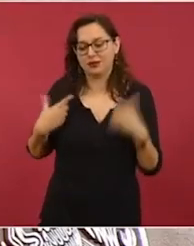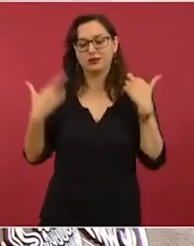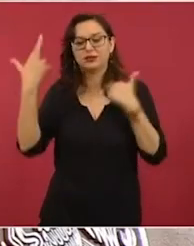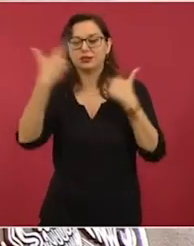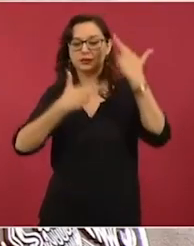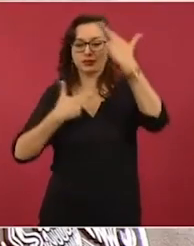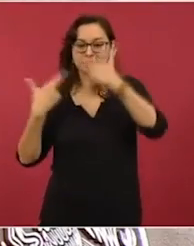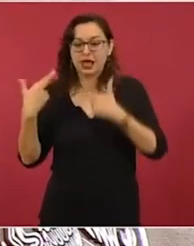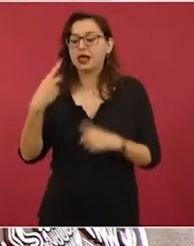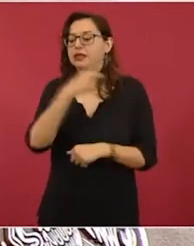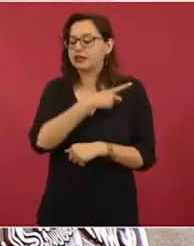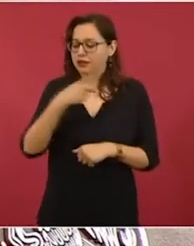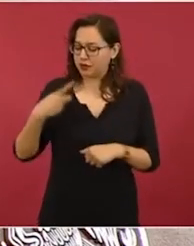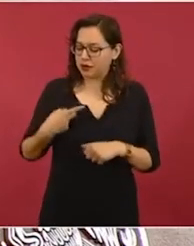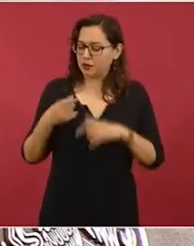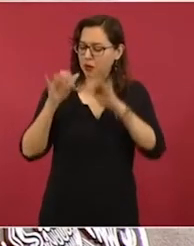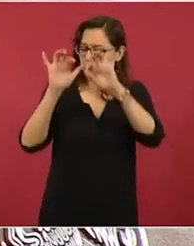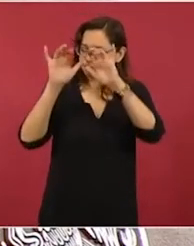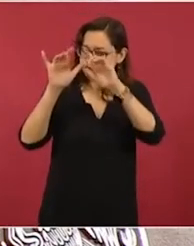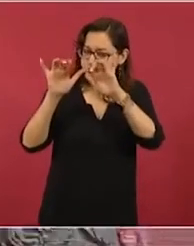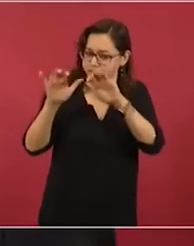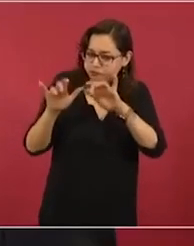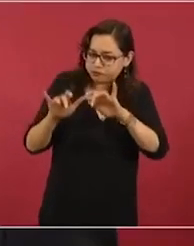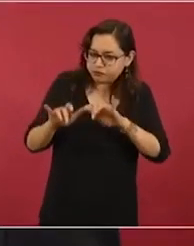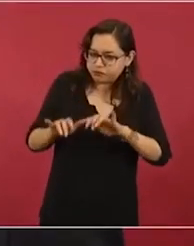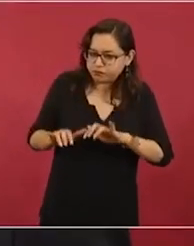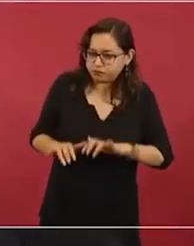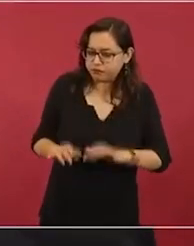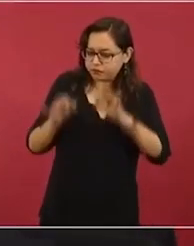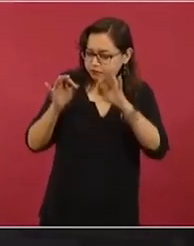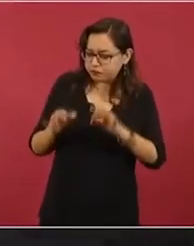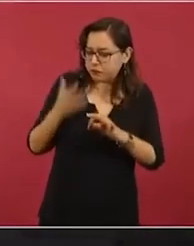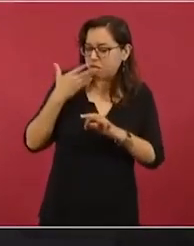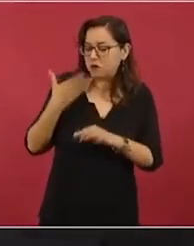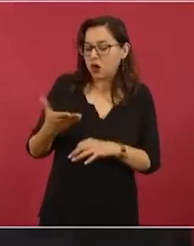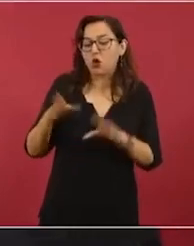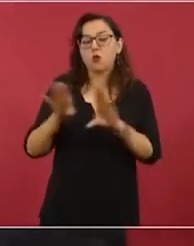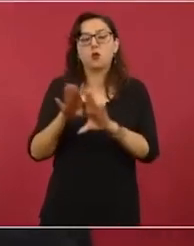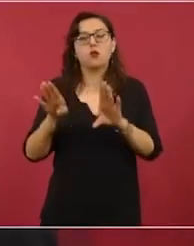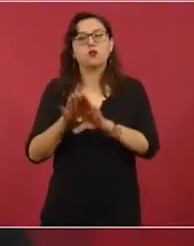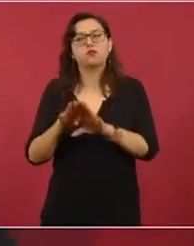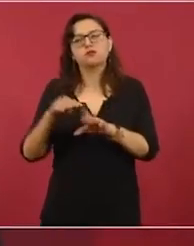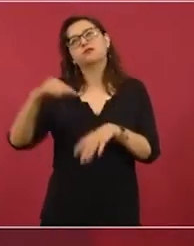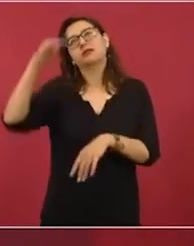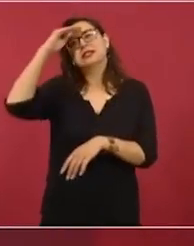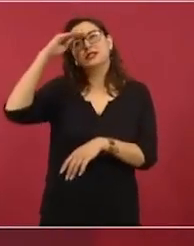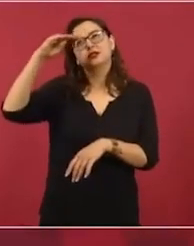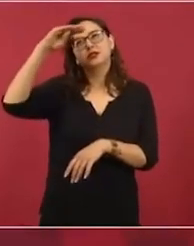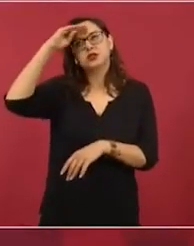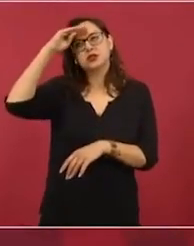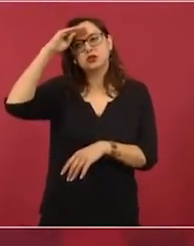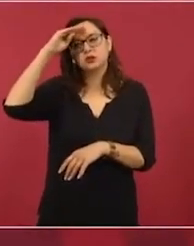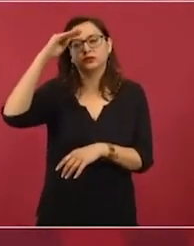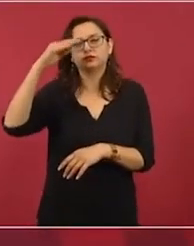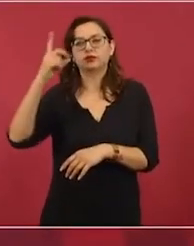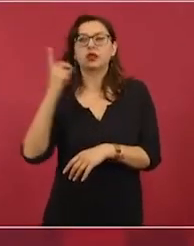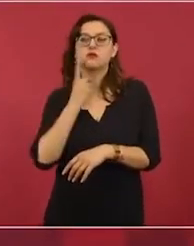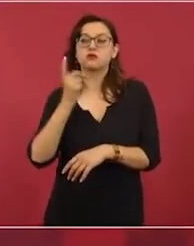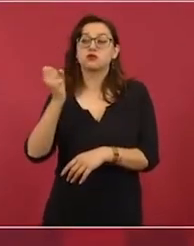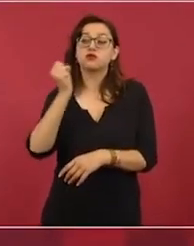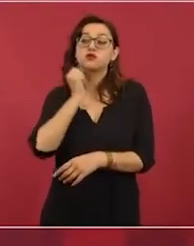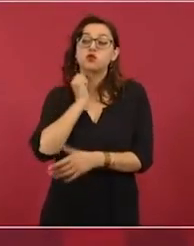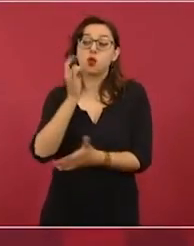Sí, quedan nada más legisladores electos.